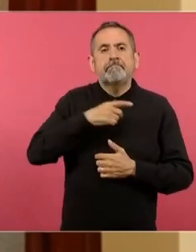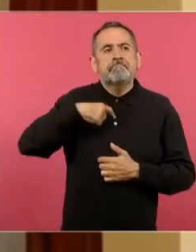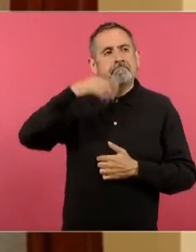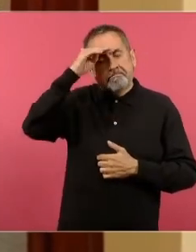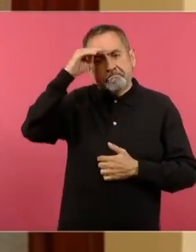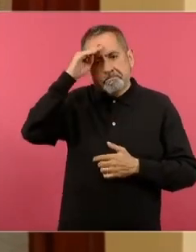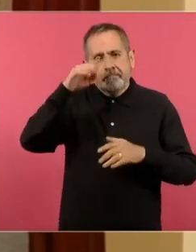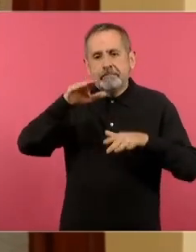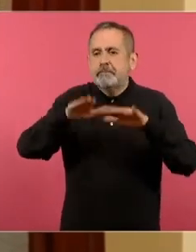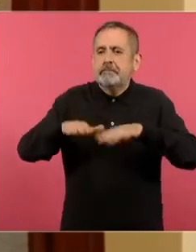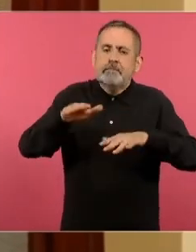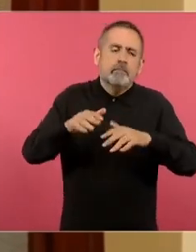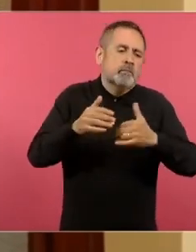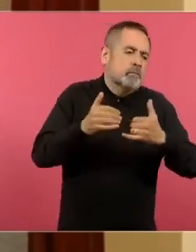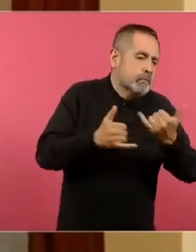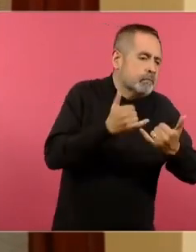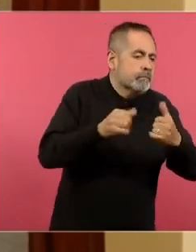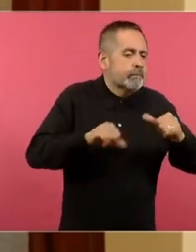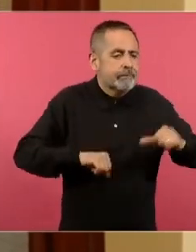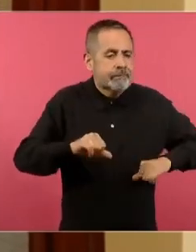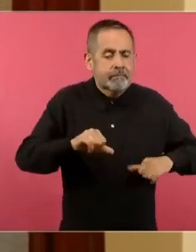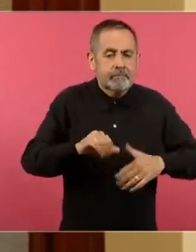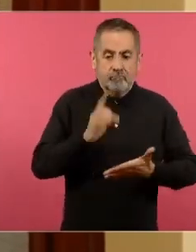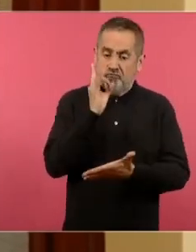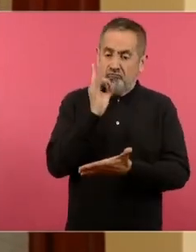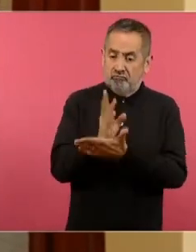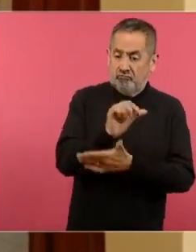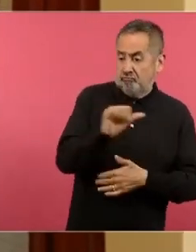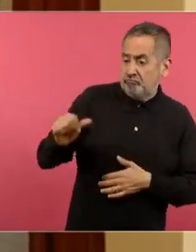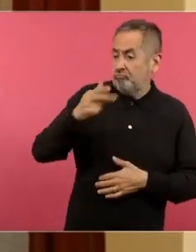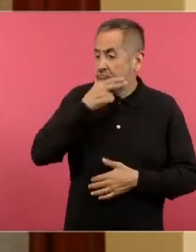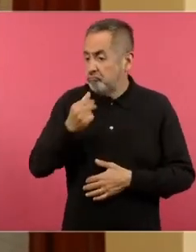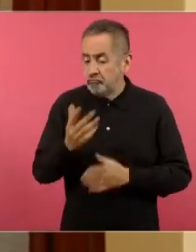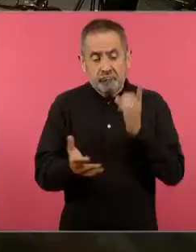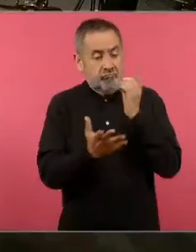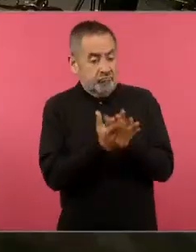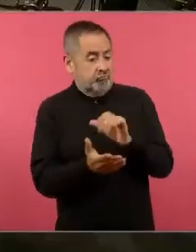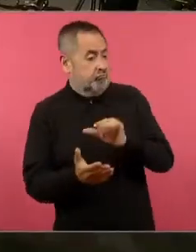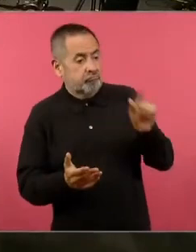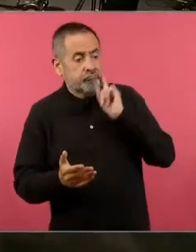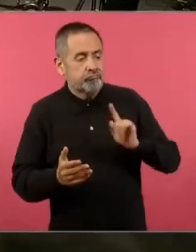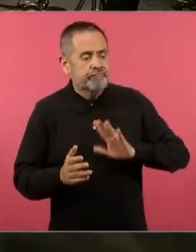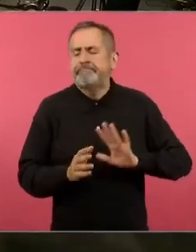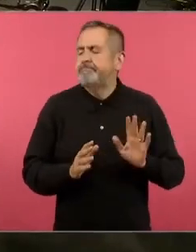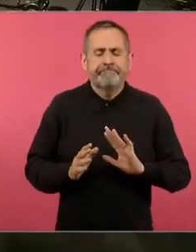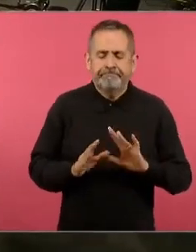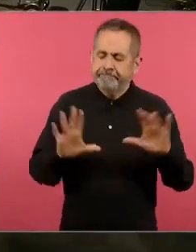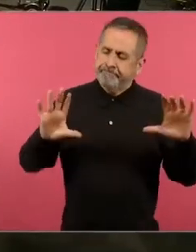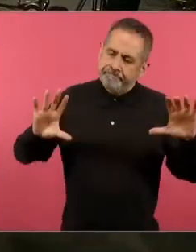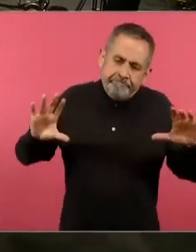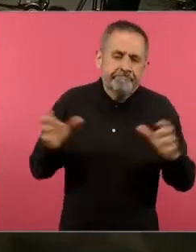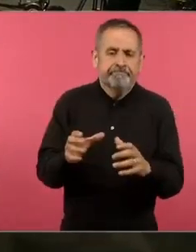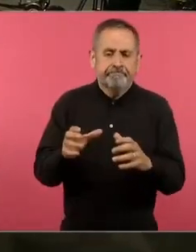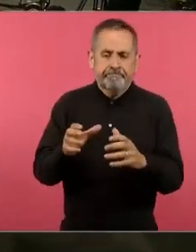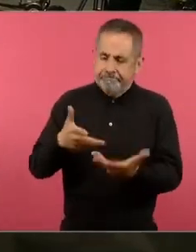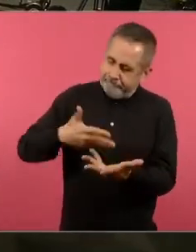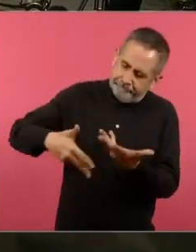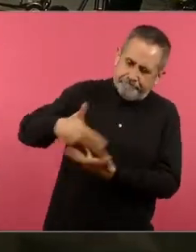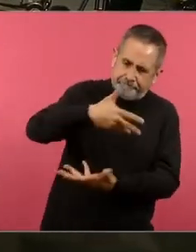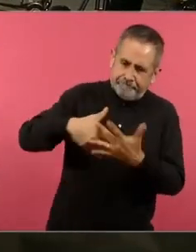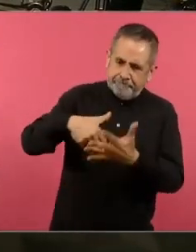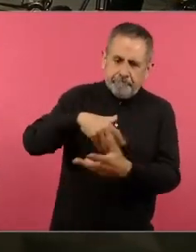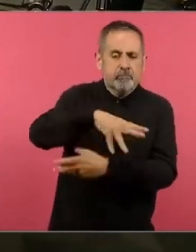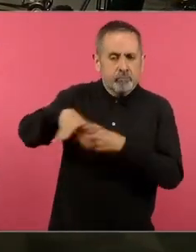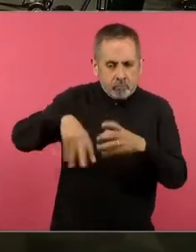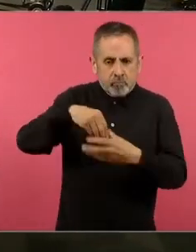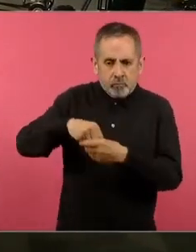características propias de los hombres o de las mujeres. Aquí sabemos que todos pueden tener ese